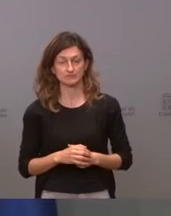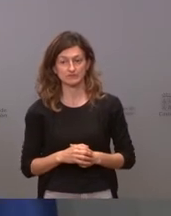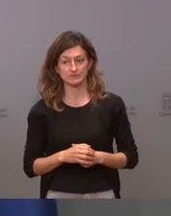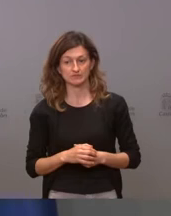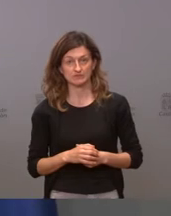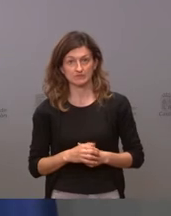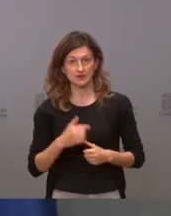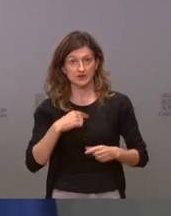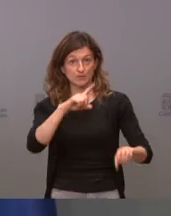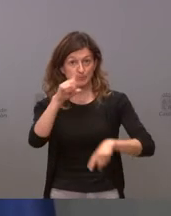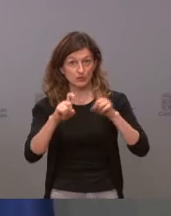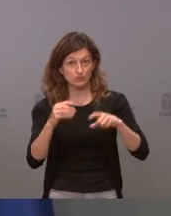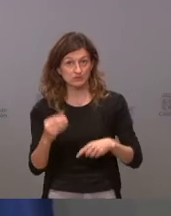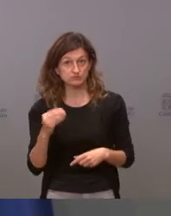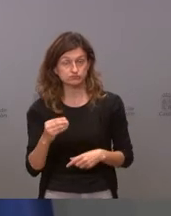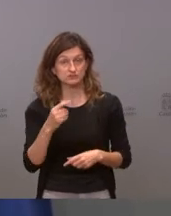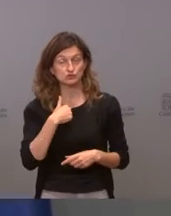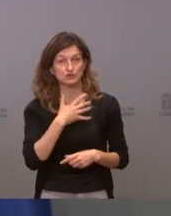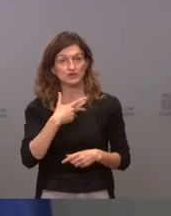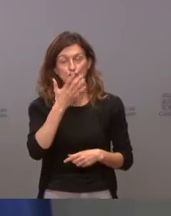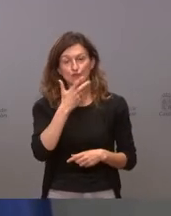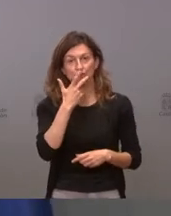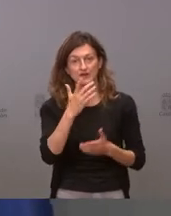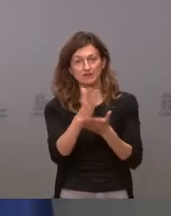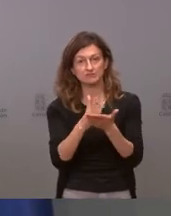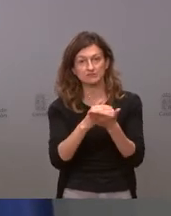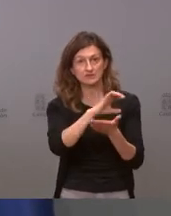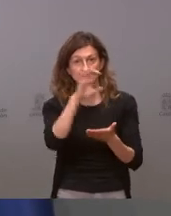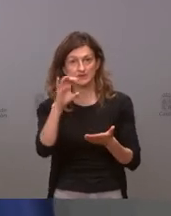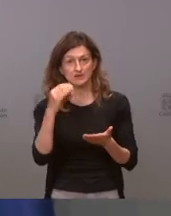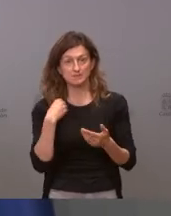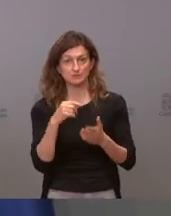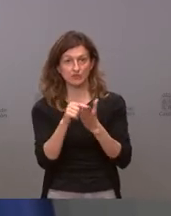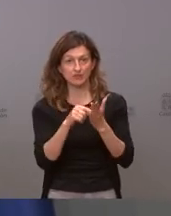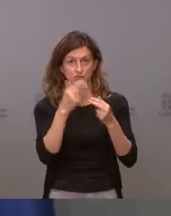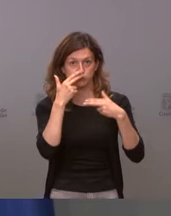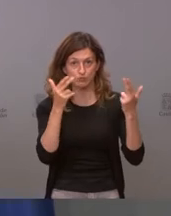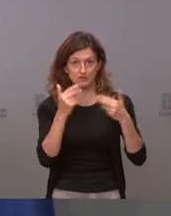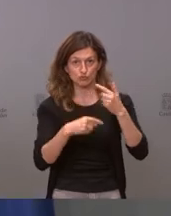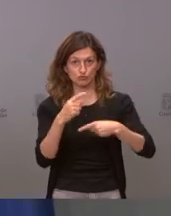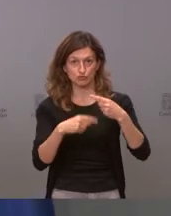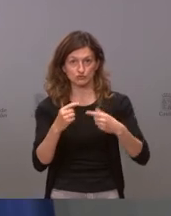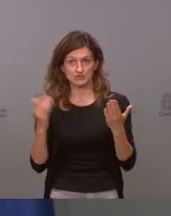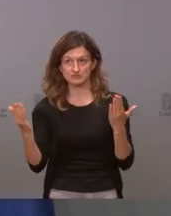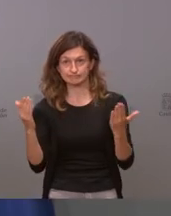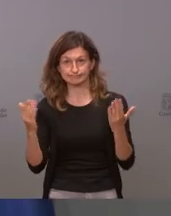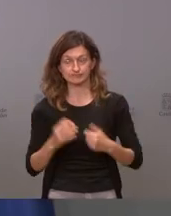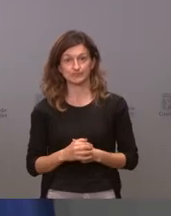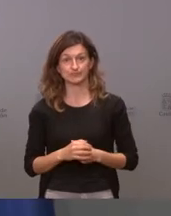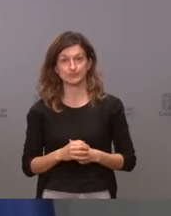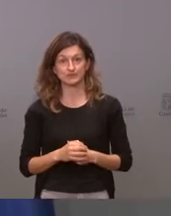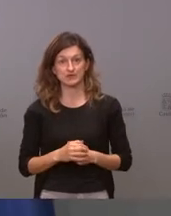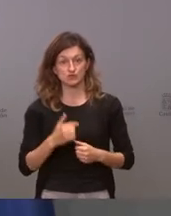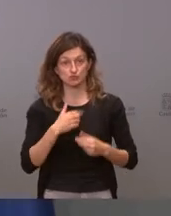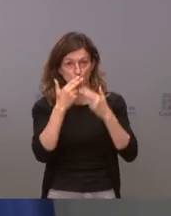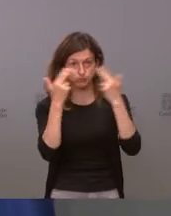giría conocer exactamente en todos los territorios los mismos datos que nosotros hacemos públicos cada día porque nosotros sí nos